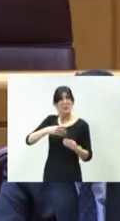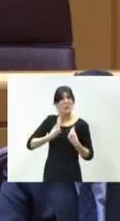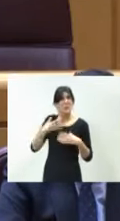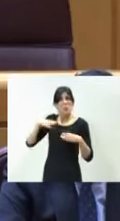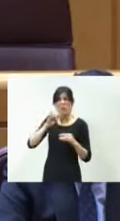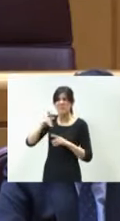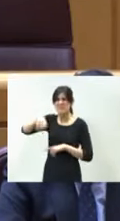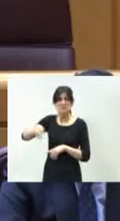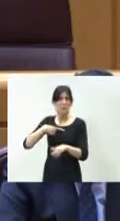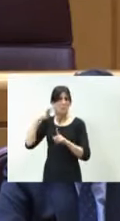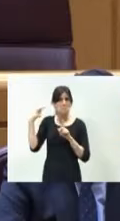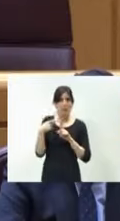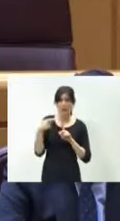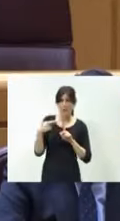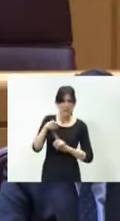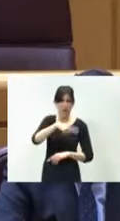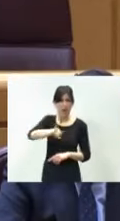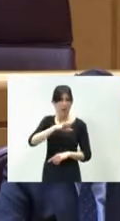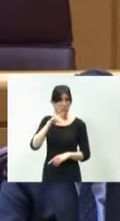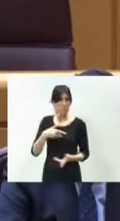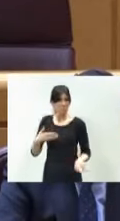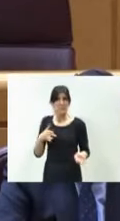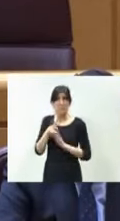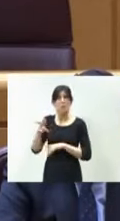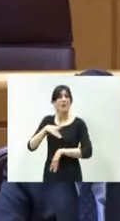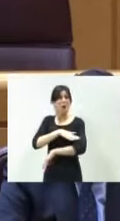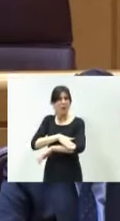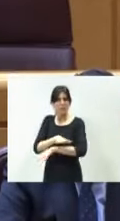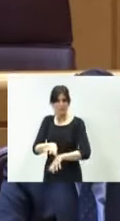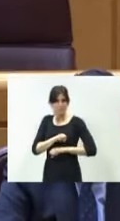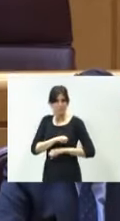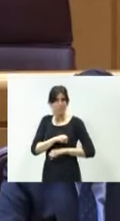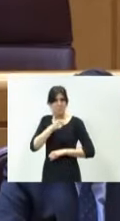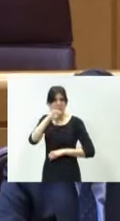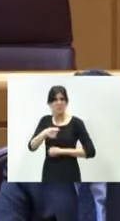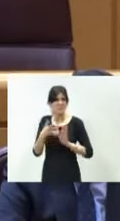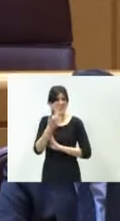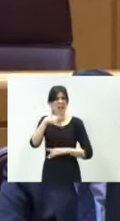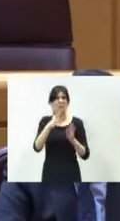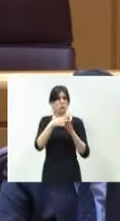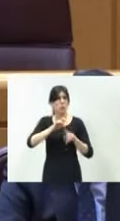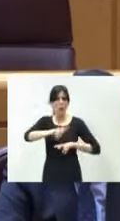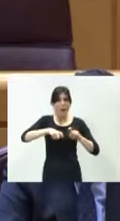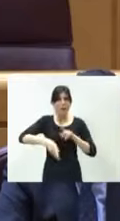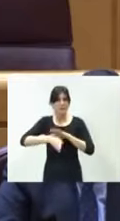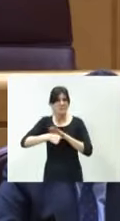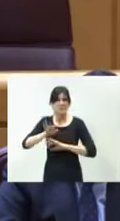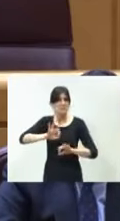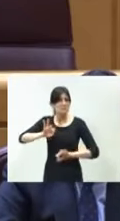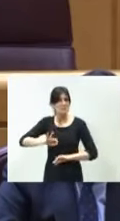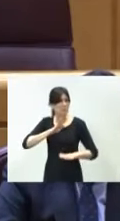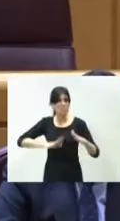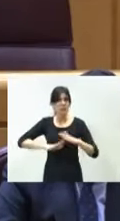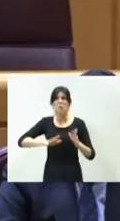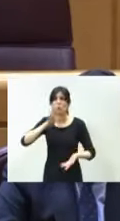para que nos tengan tanta manía? ¿Por qué cada vez que gobierna el Partido Socialista se paralizan las infraestructuras de comunicación en la provincia de Burgos?